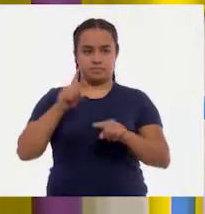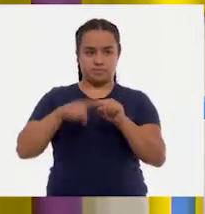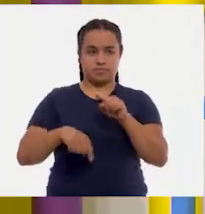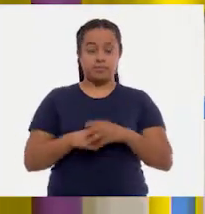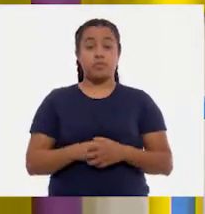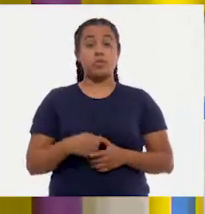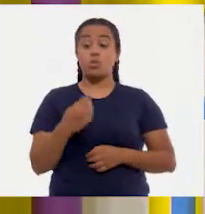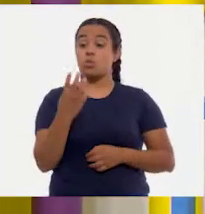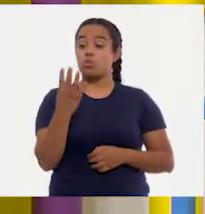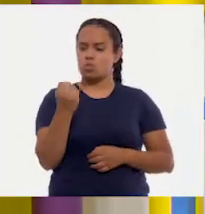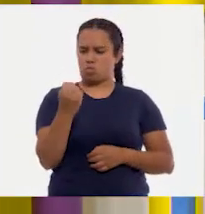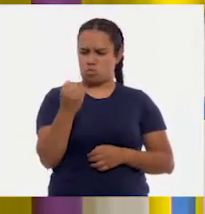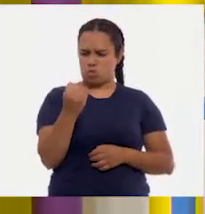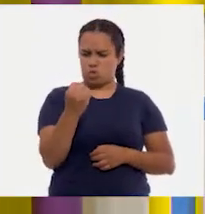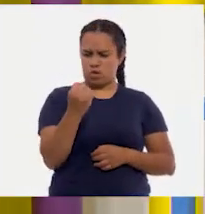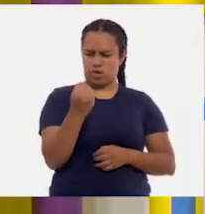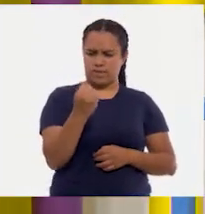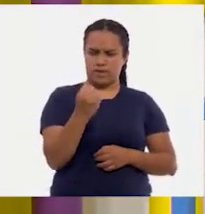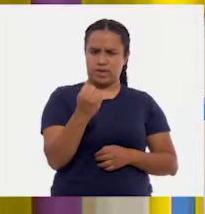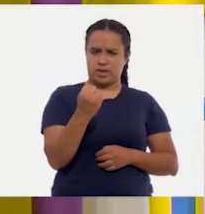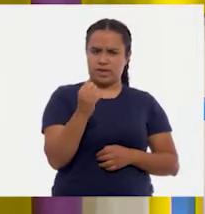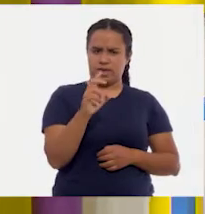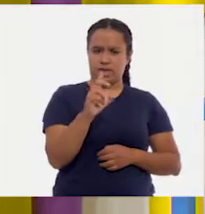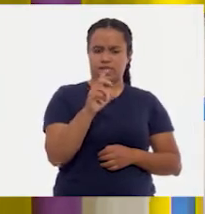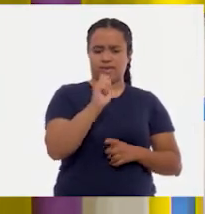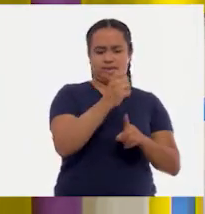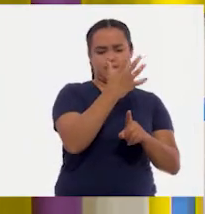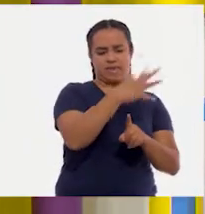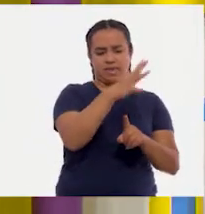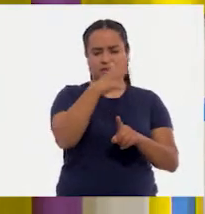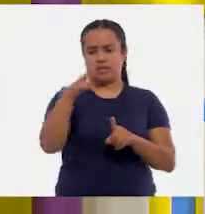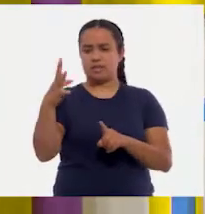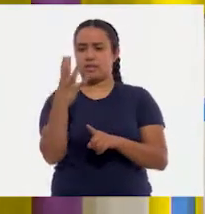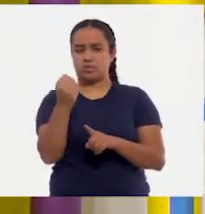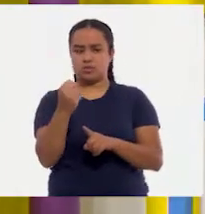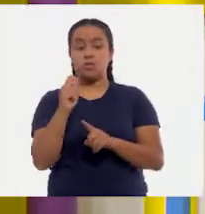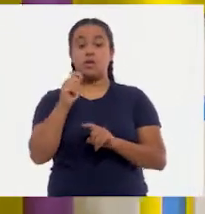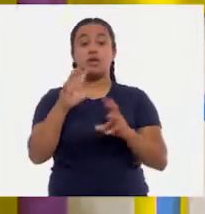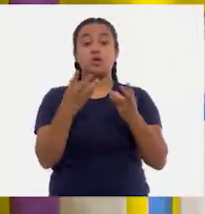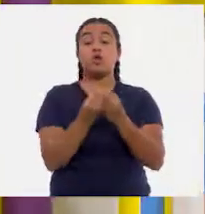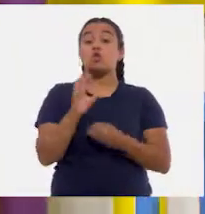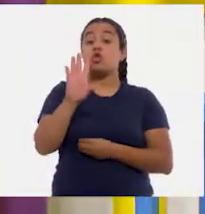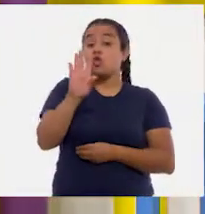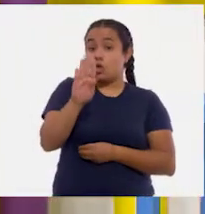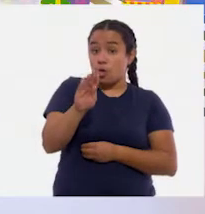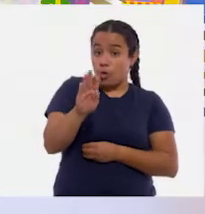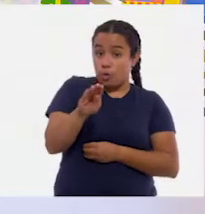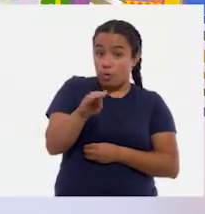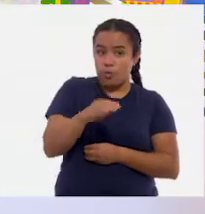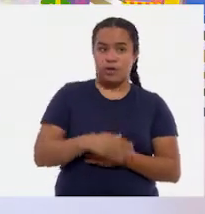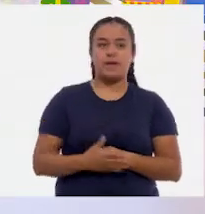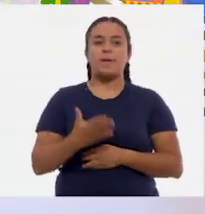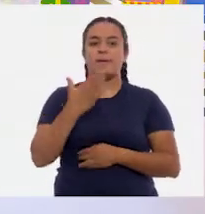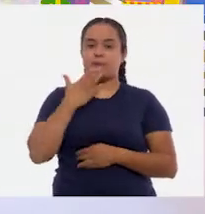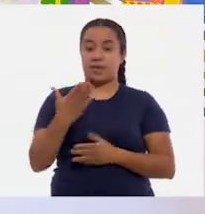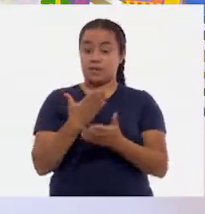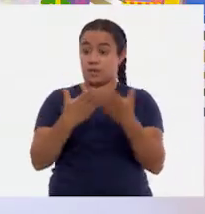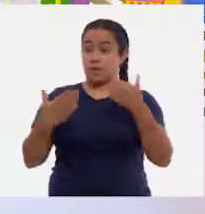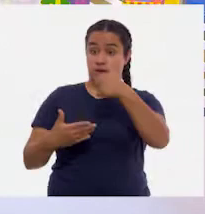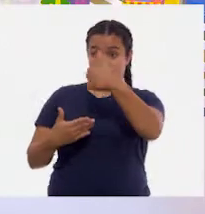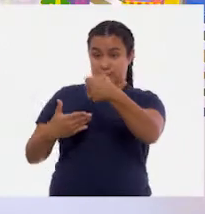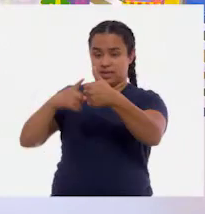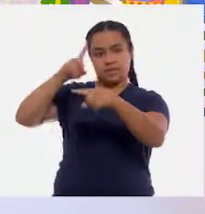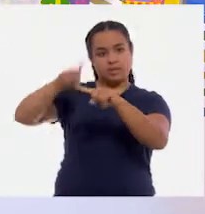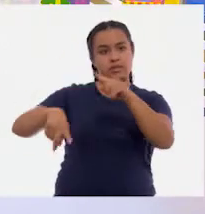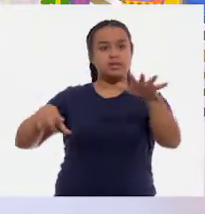Tengo nueve decenas, es decir, 90. ¡Ay, muy bien! Vamos a quitar este seis